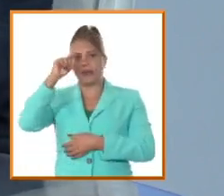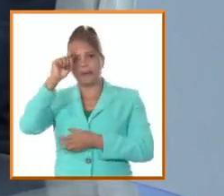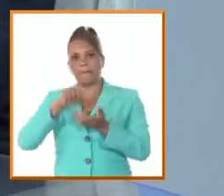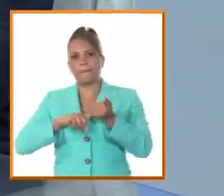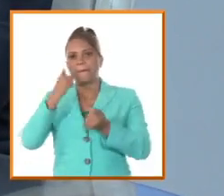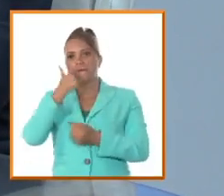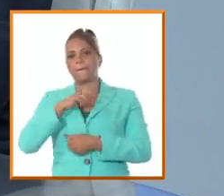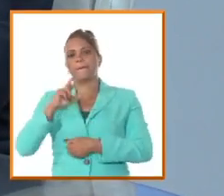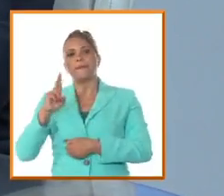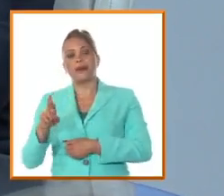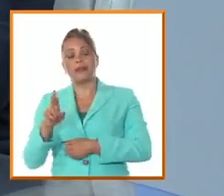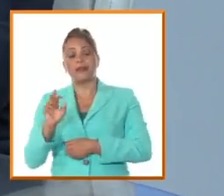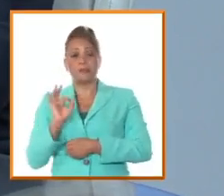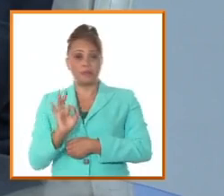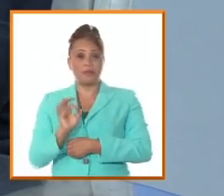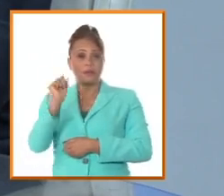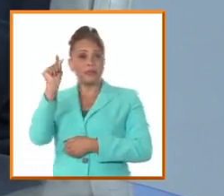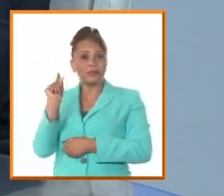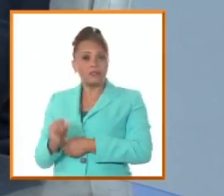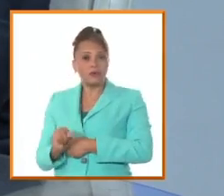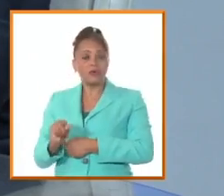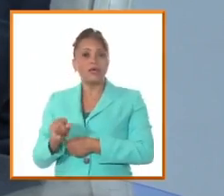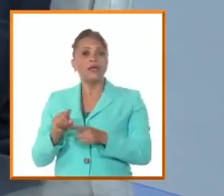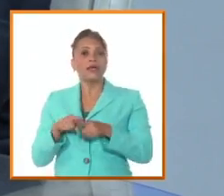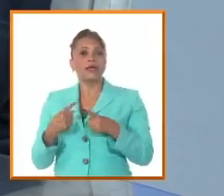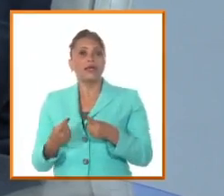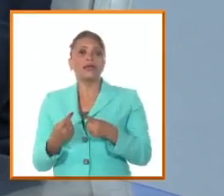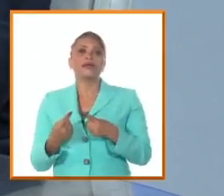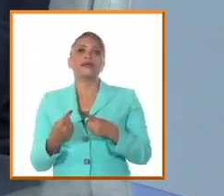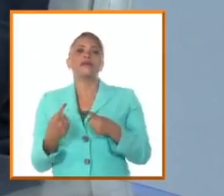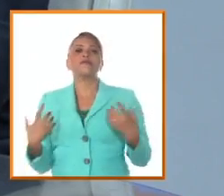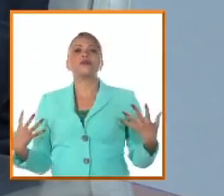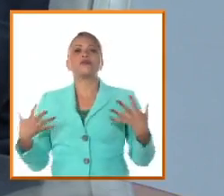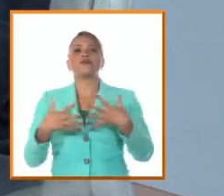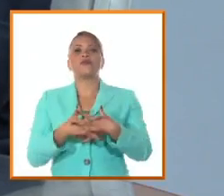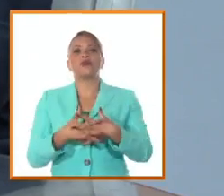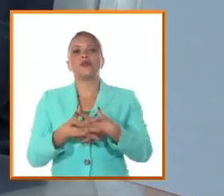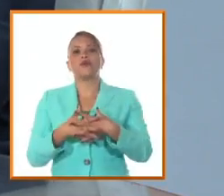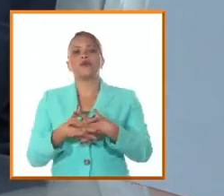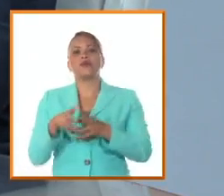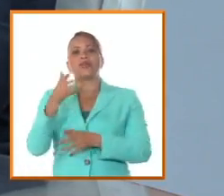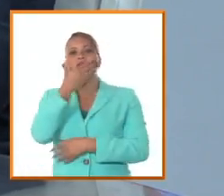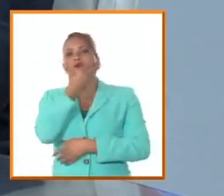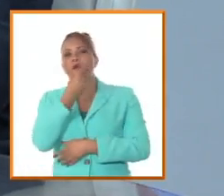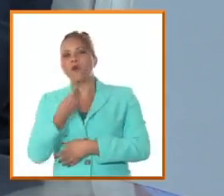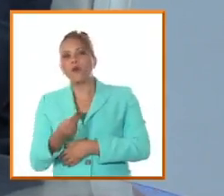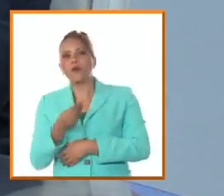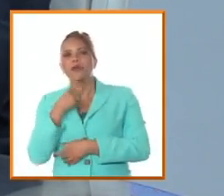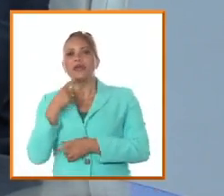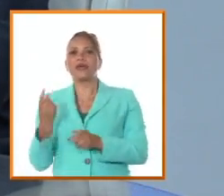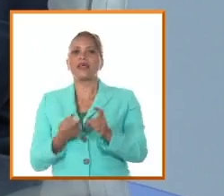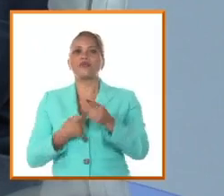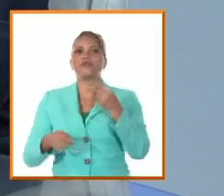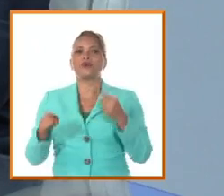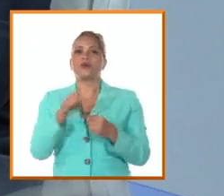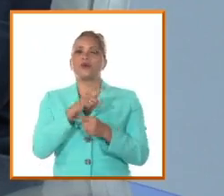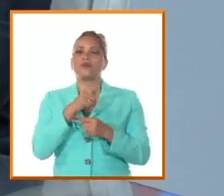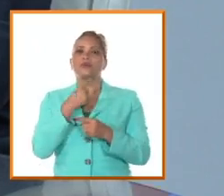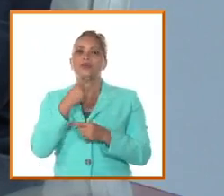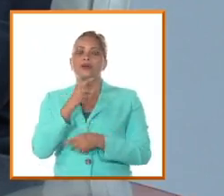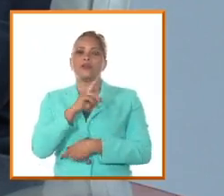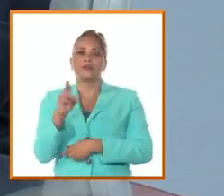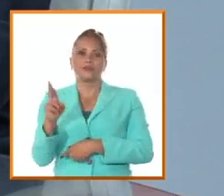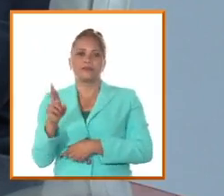lugareño, que además es un hombre que está vinculado desde fechas muy tempranas a las conspiraciones bolivarianas.